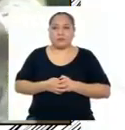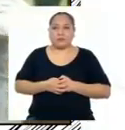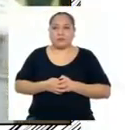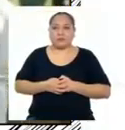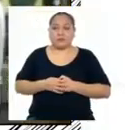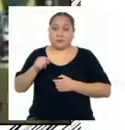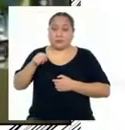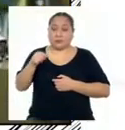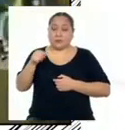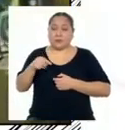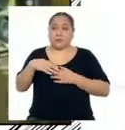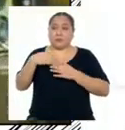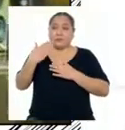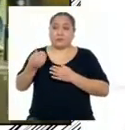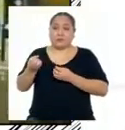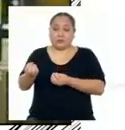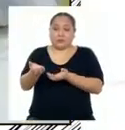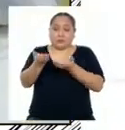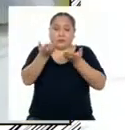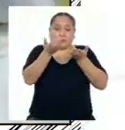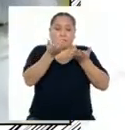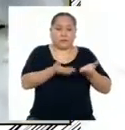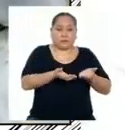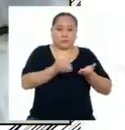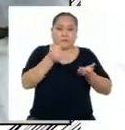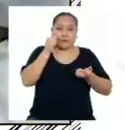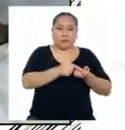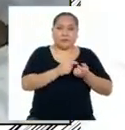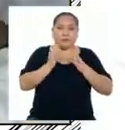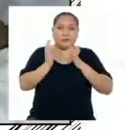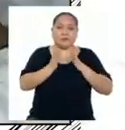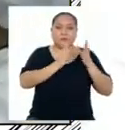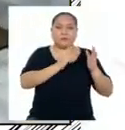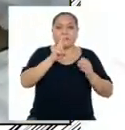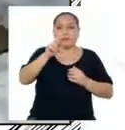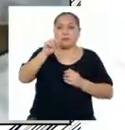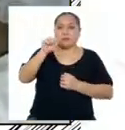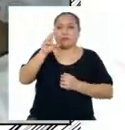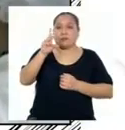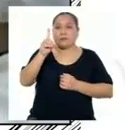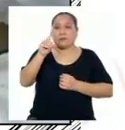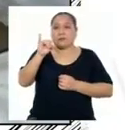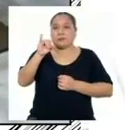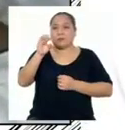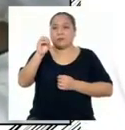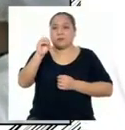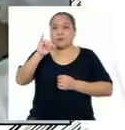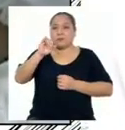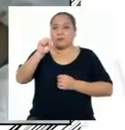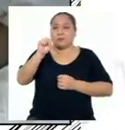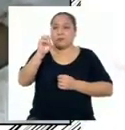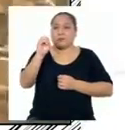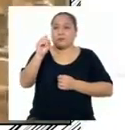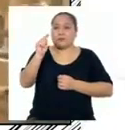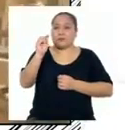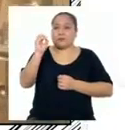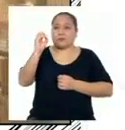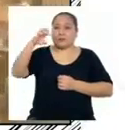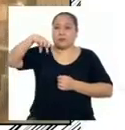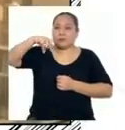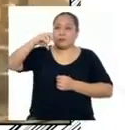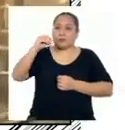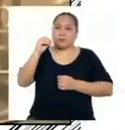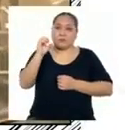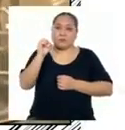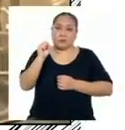Y posteriormente a la planta de producción de radisótopos Que está diseñada para producir radisótopos de uso industrial